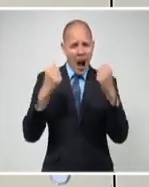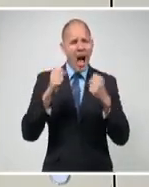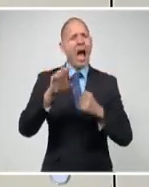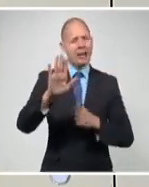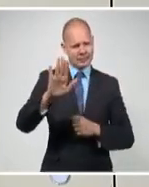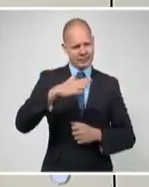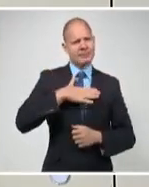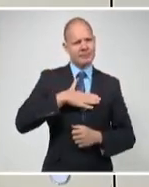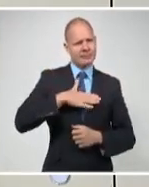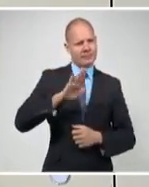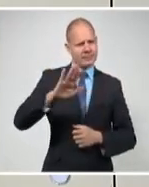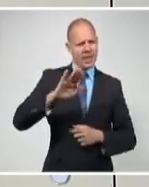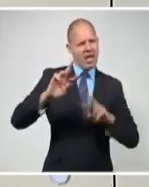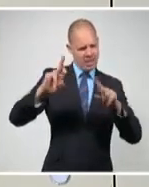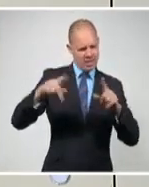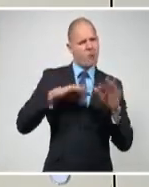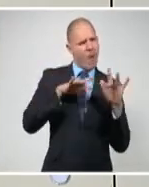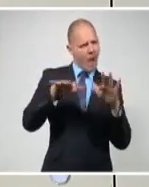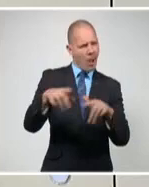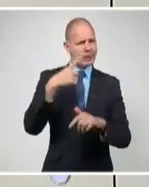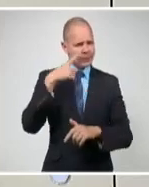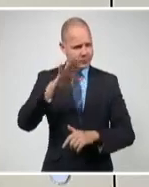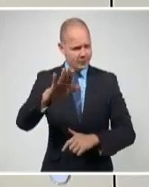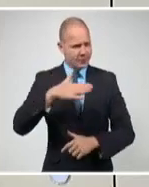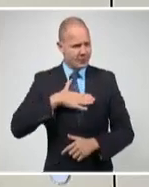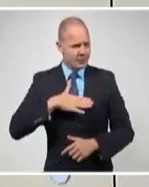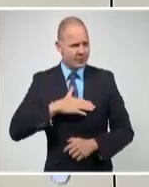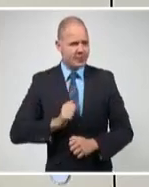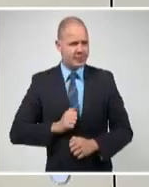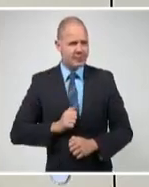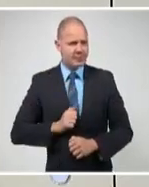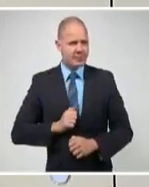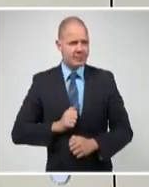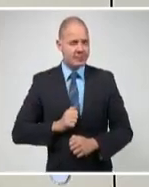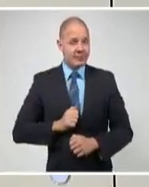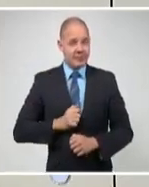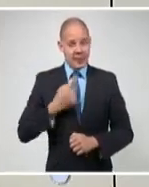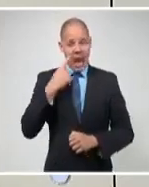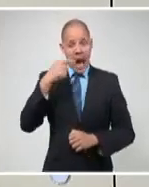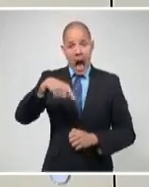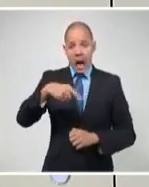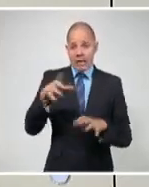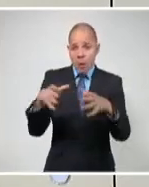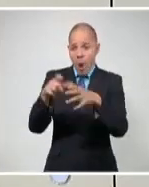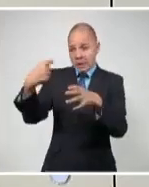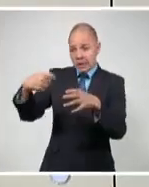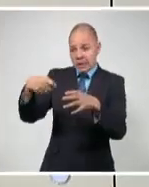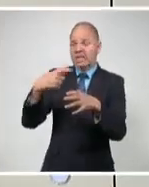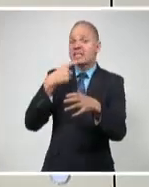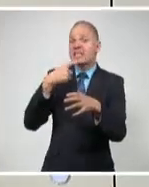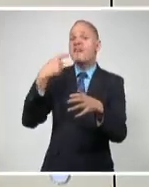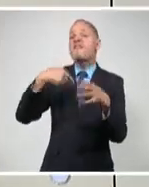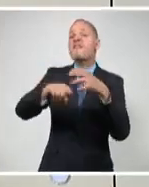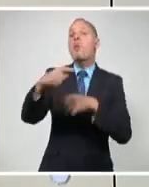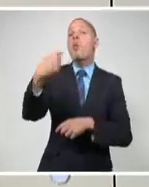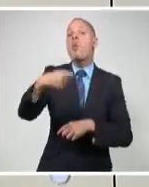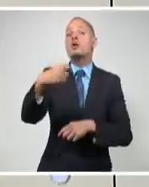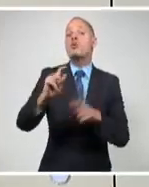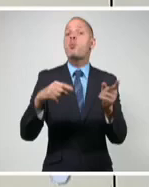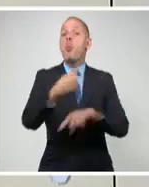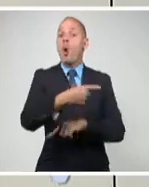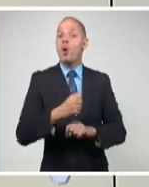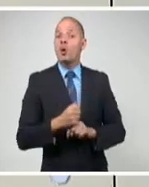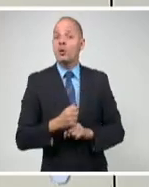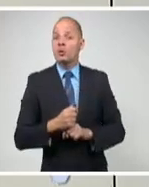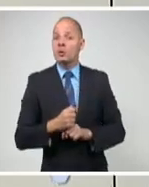todavía para rato. Con razón, el Senado se apura en hacerle el juicio político. No será por gusto. Intentan asegurarse